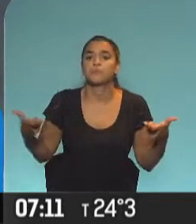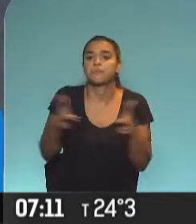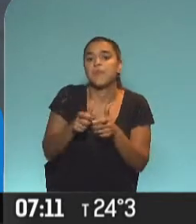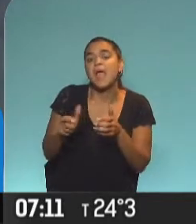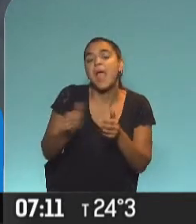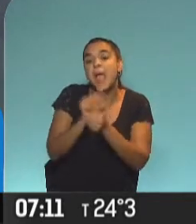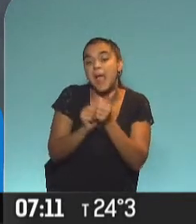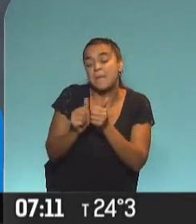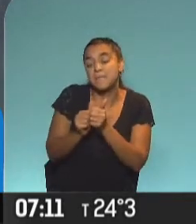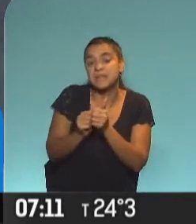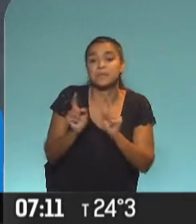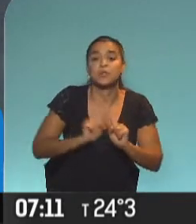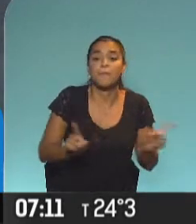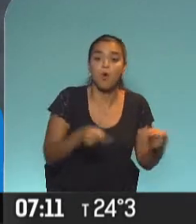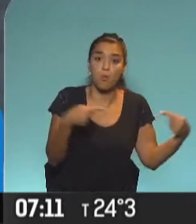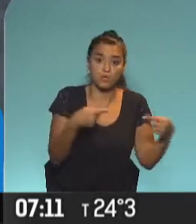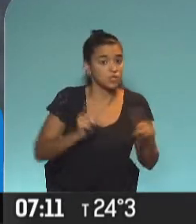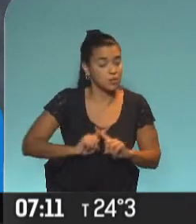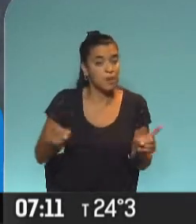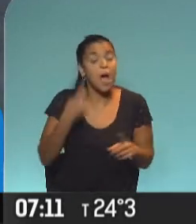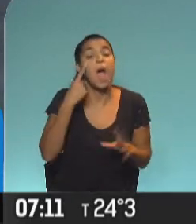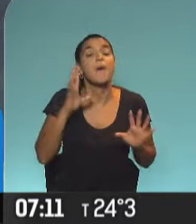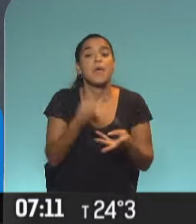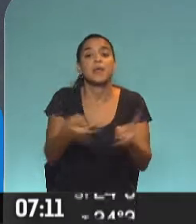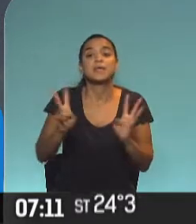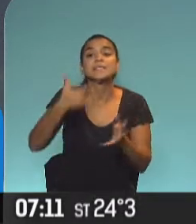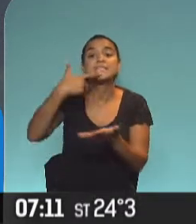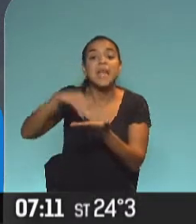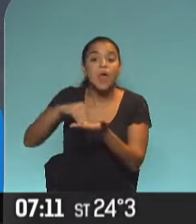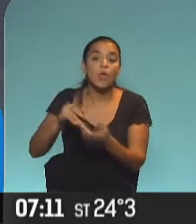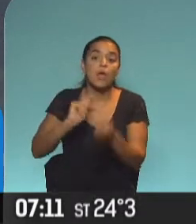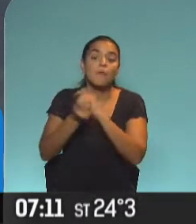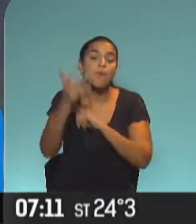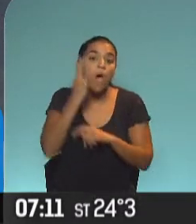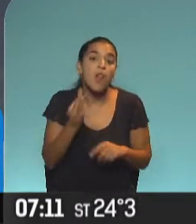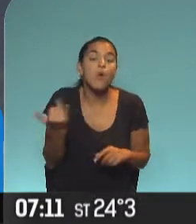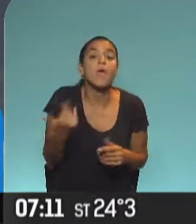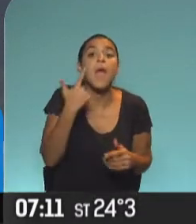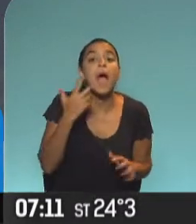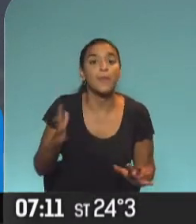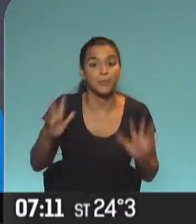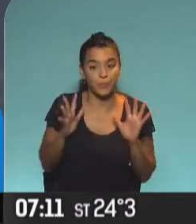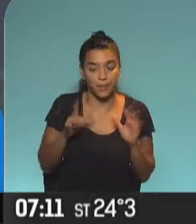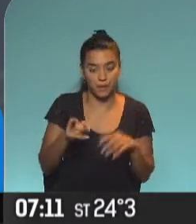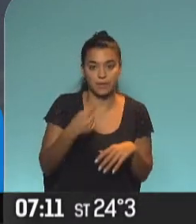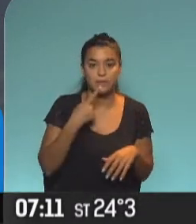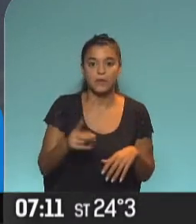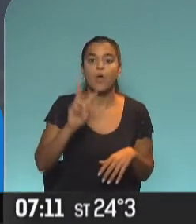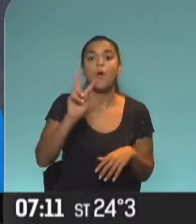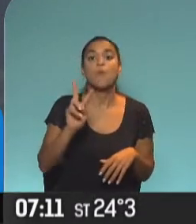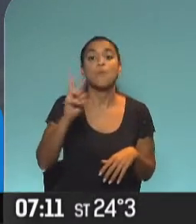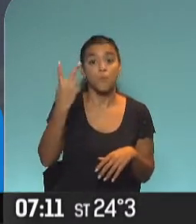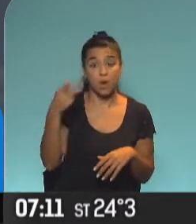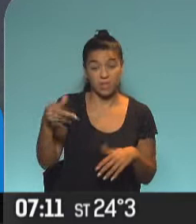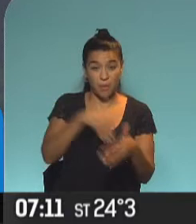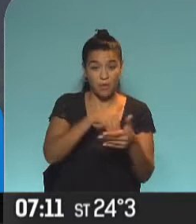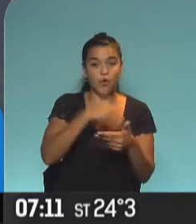ni de la oposición. Pero veremos si de senadores sale algún cambio. De hecho, en los últimos días, con la muerte del